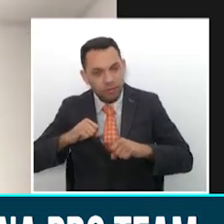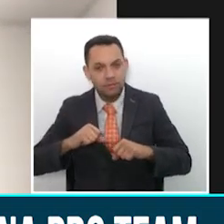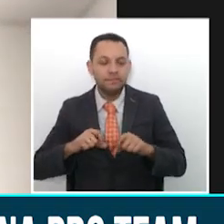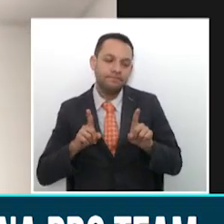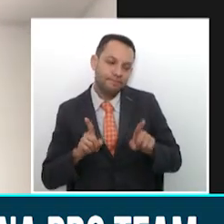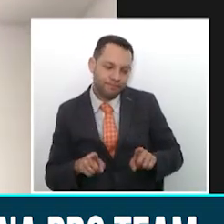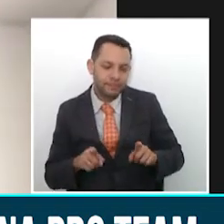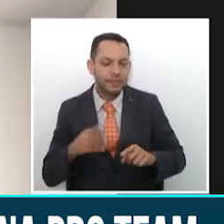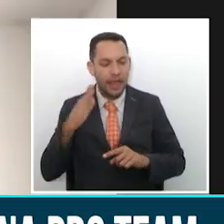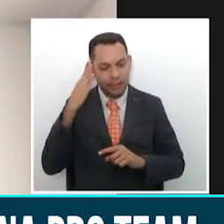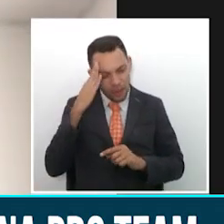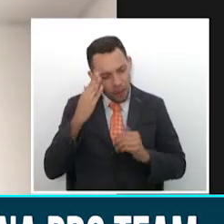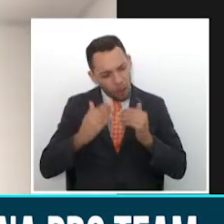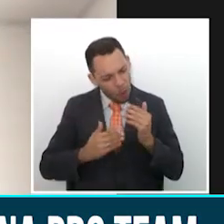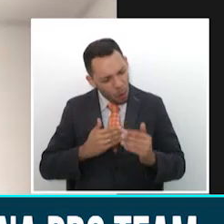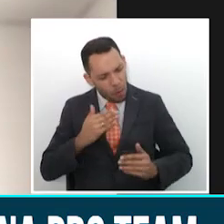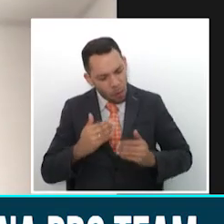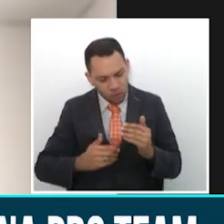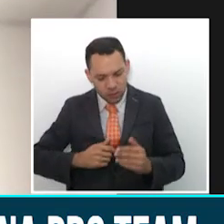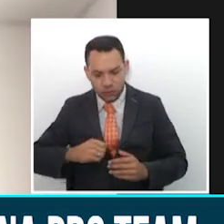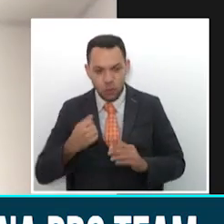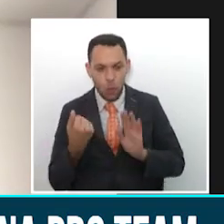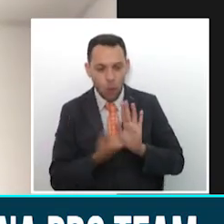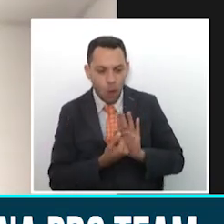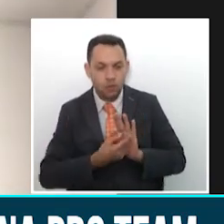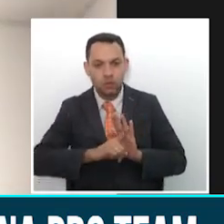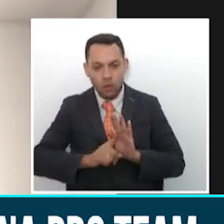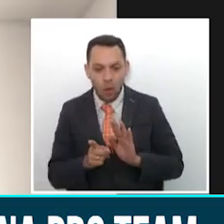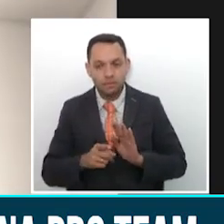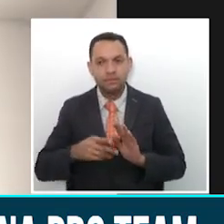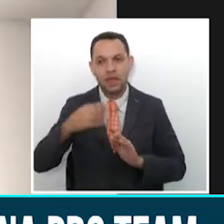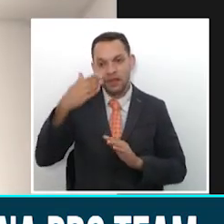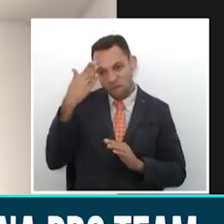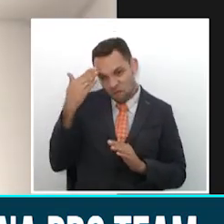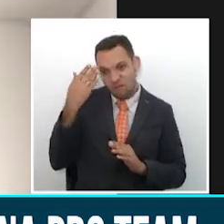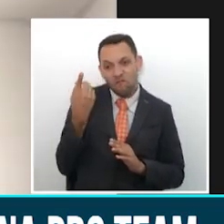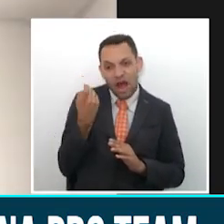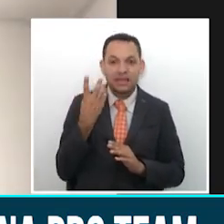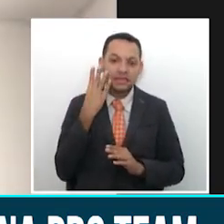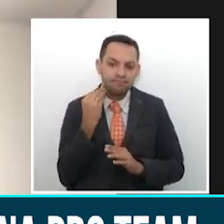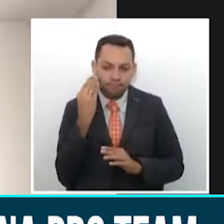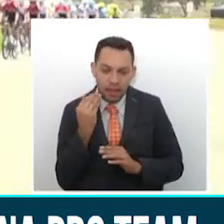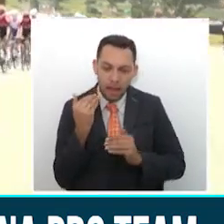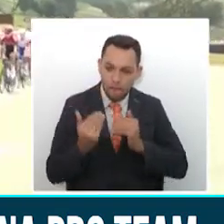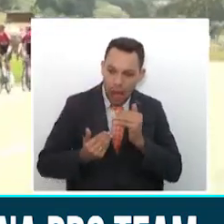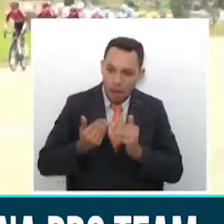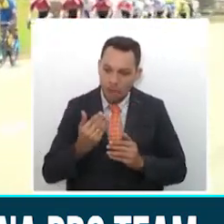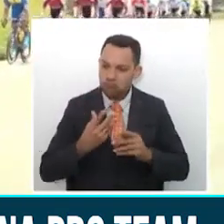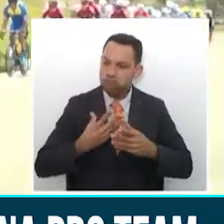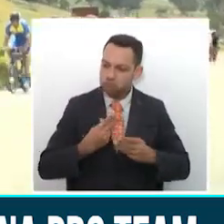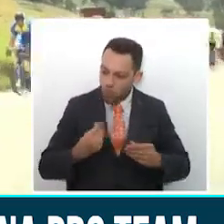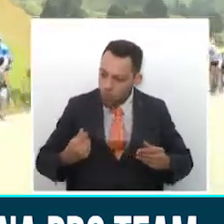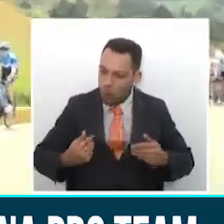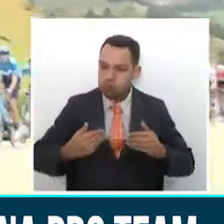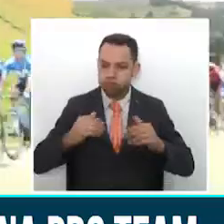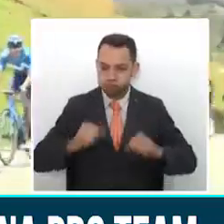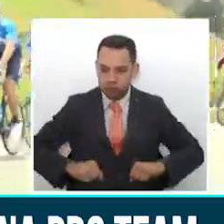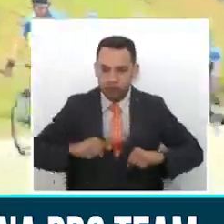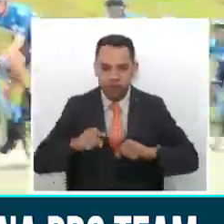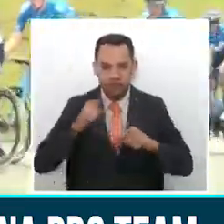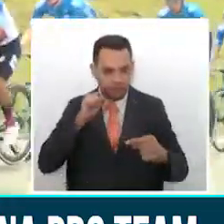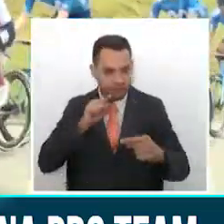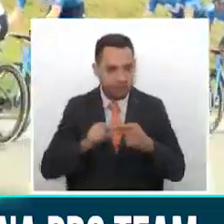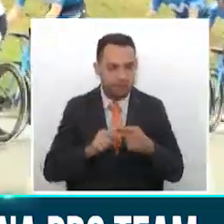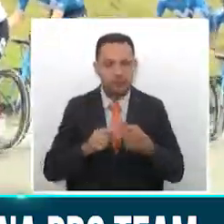no tengo conocimiento de esa carrera, entonces iremos con mucha tranquilidad. A la hora de hablar de favoritos para